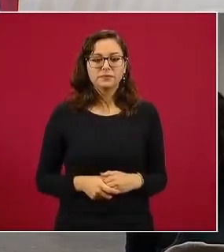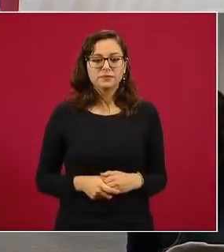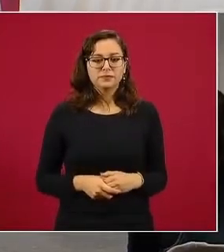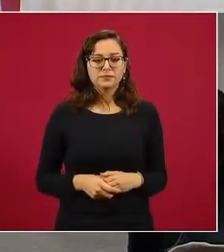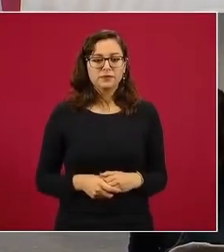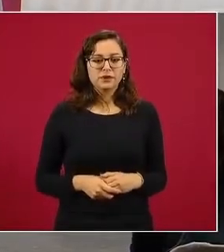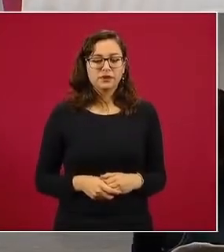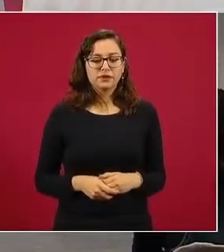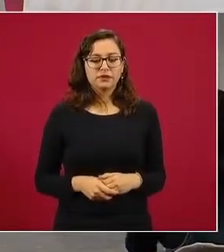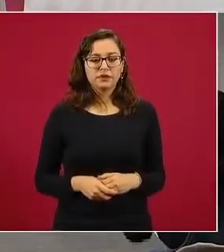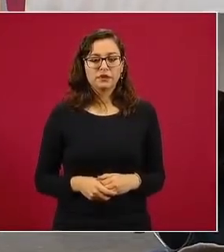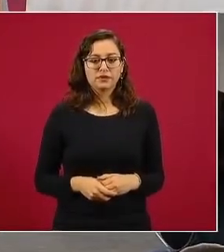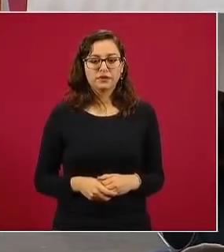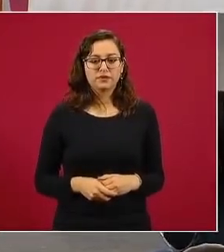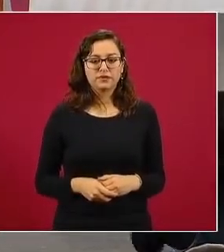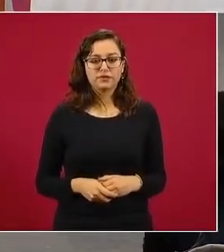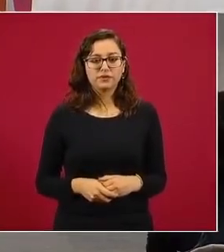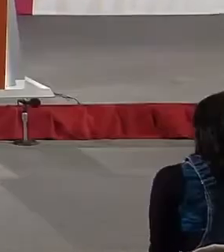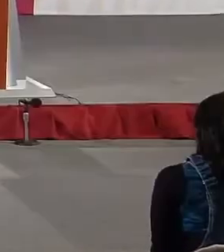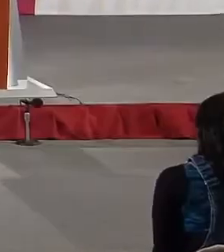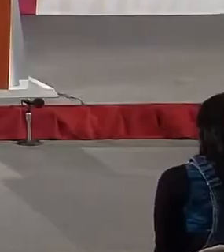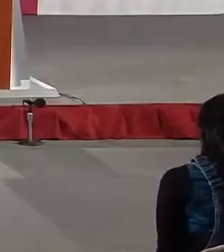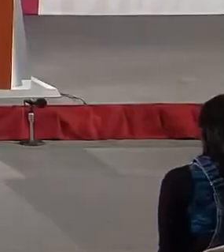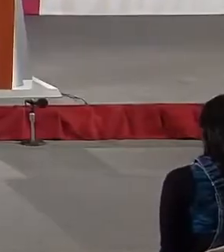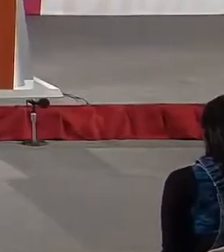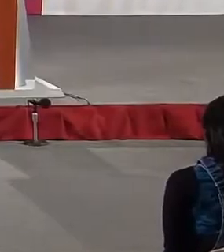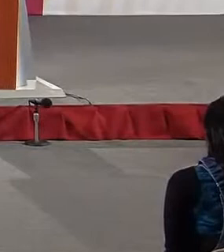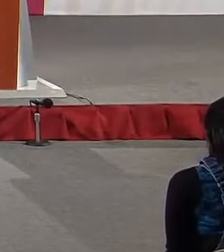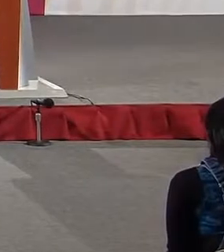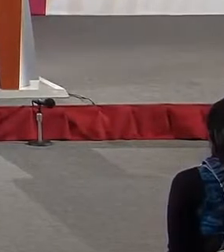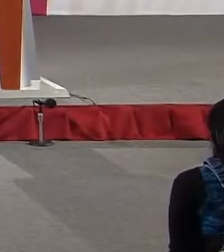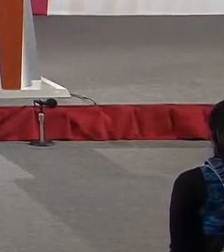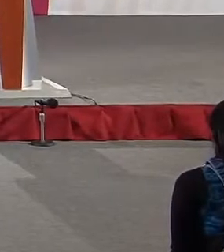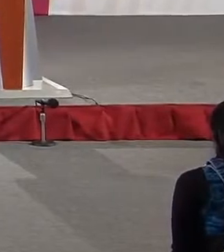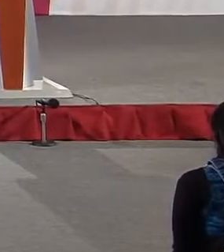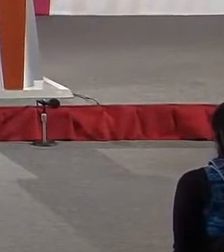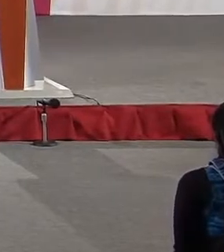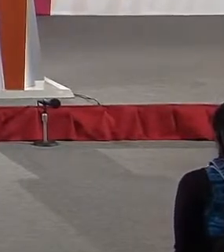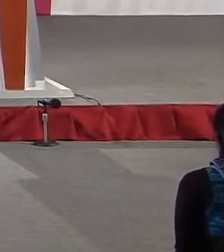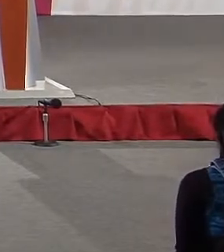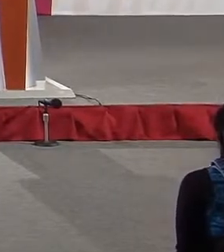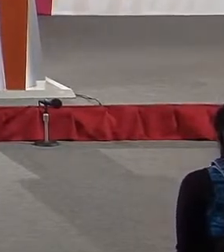aquí está la boquilla aquí está Delicias aquí está